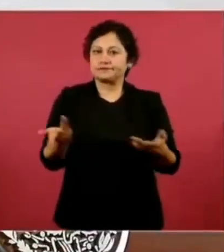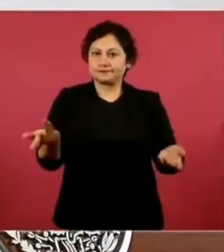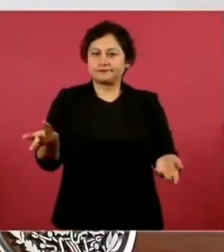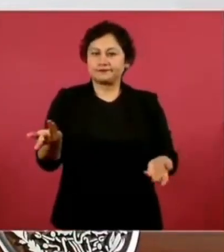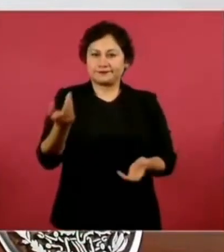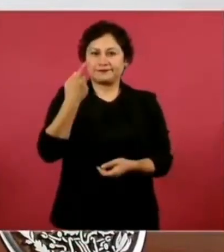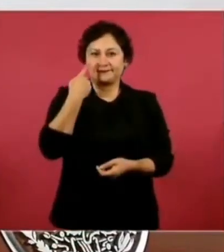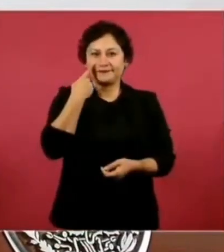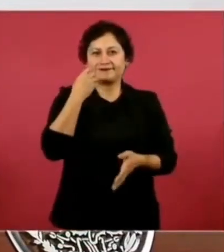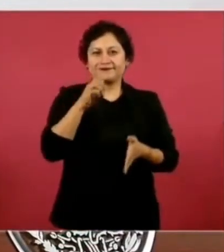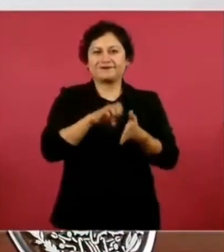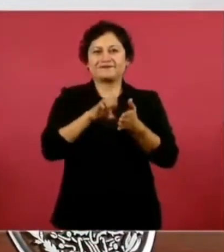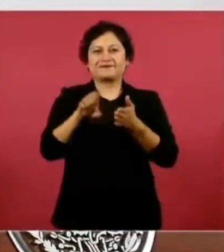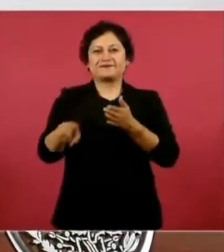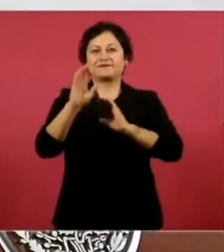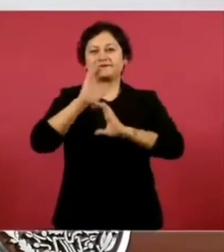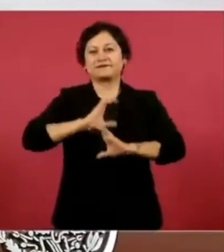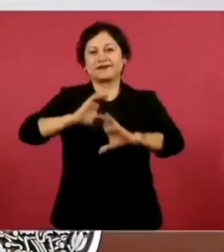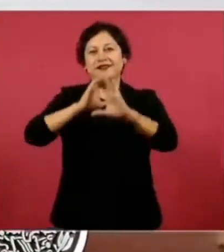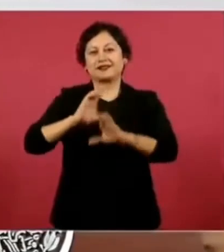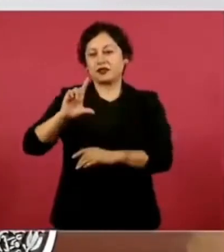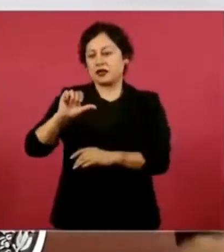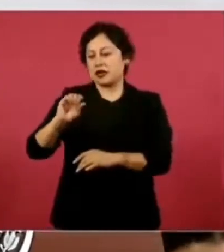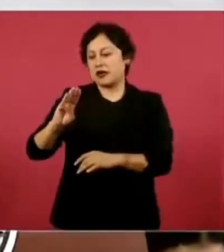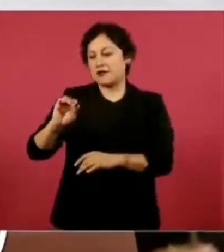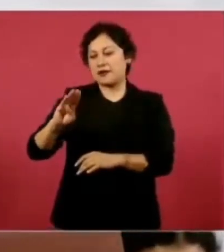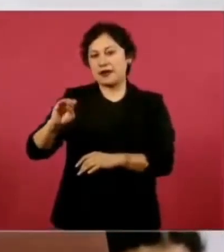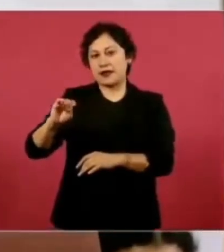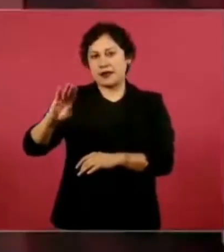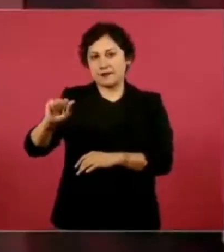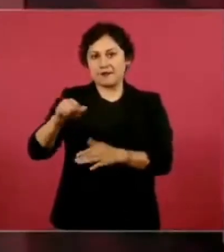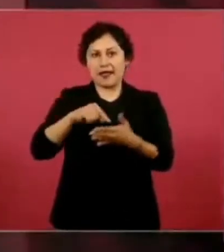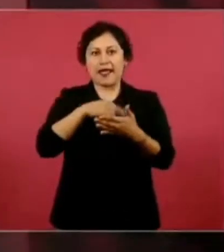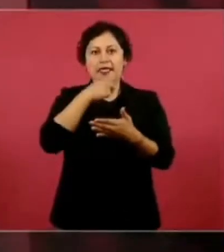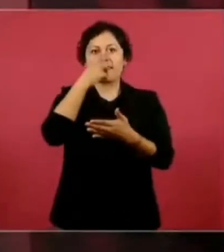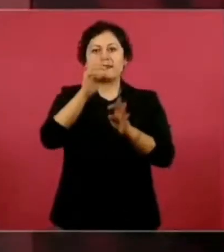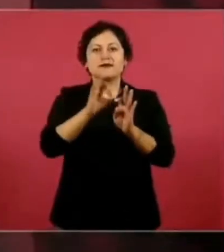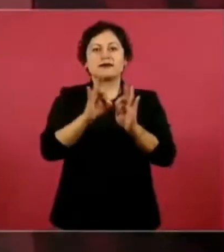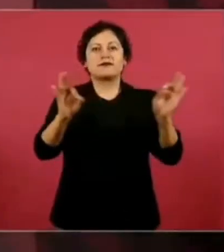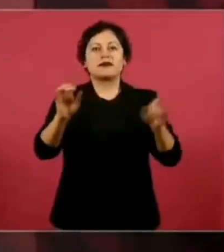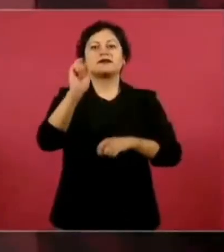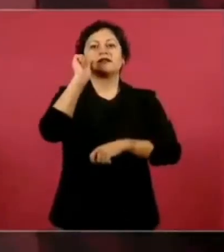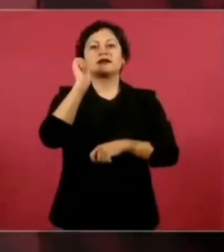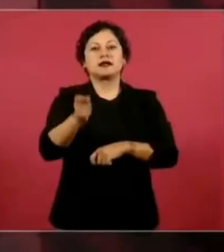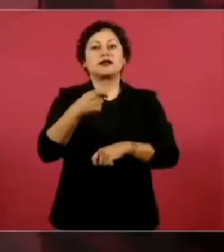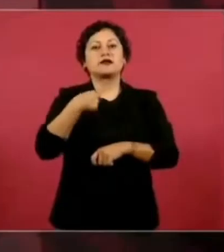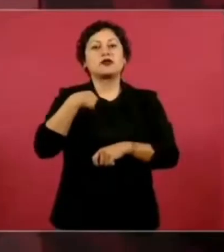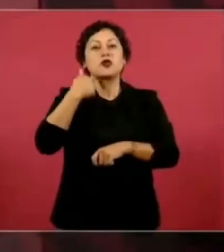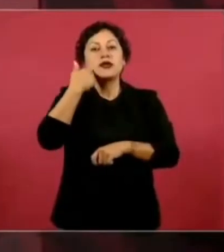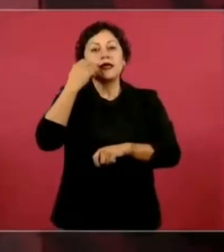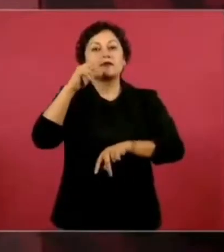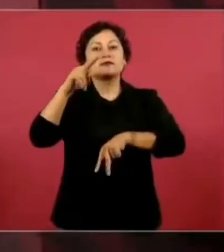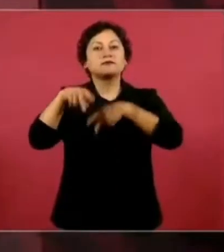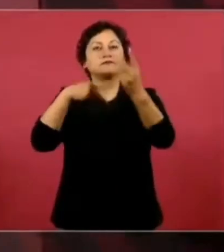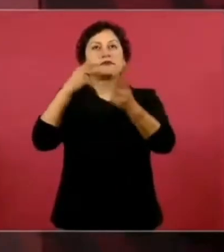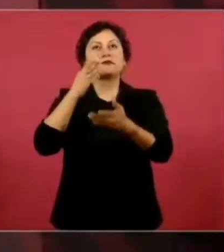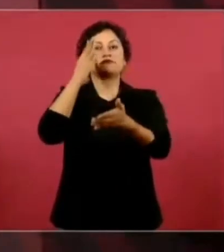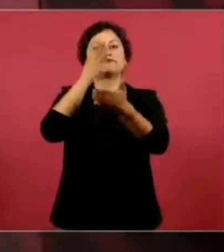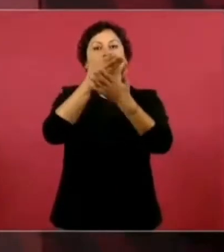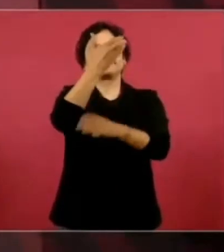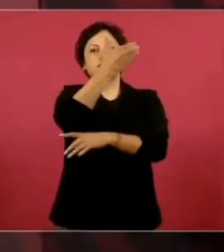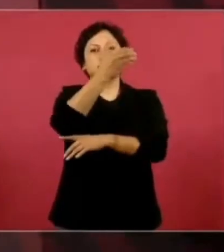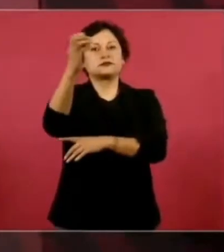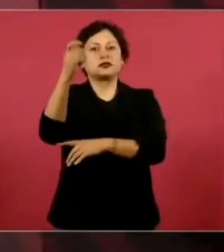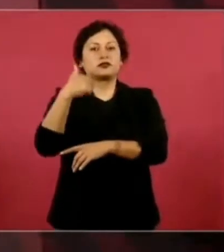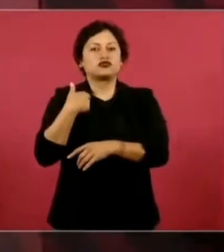la bamba para llegar al cielo se necesita un poco de gracia y otra